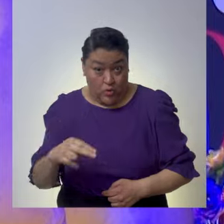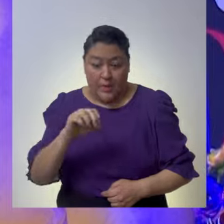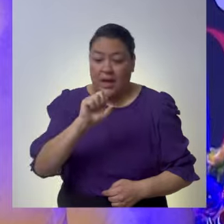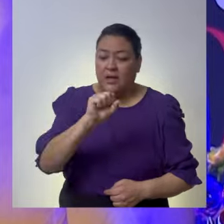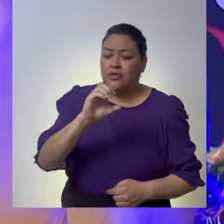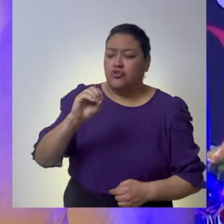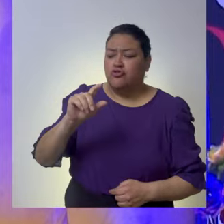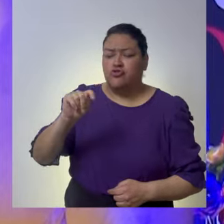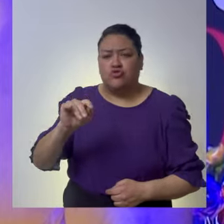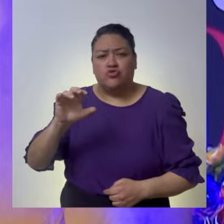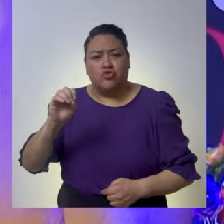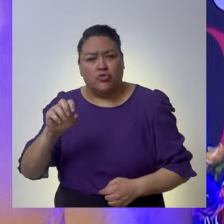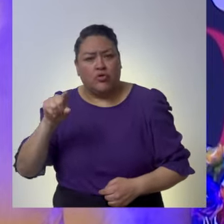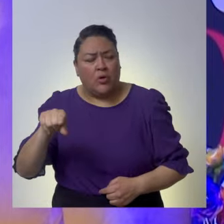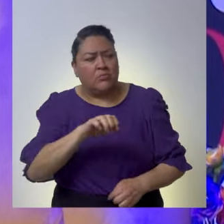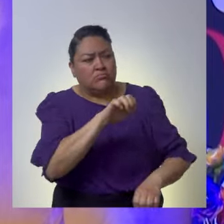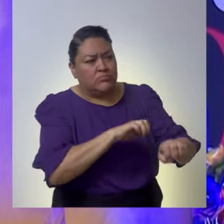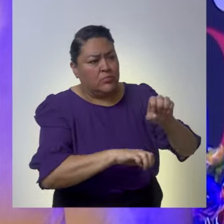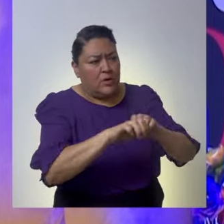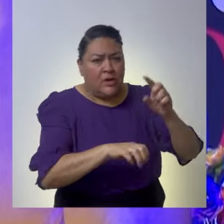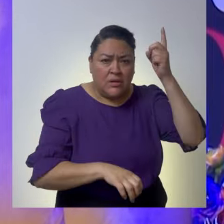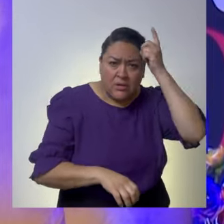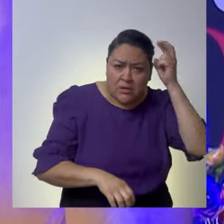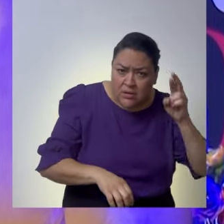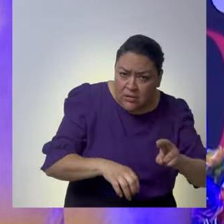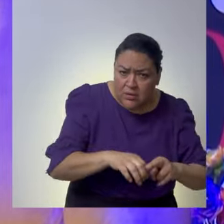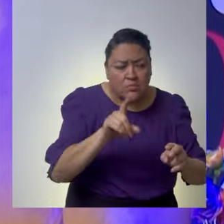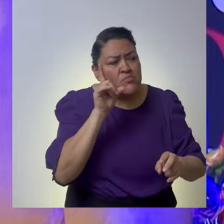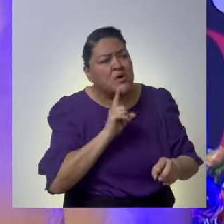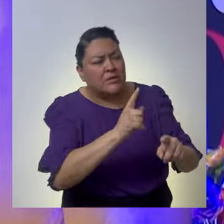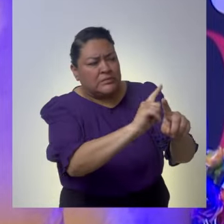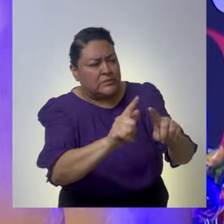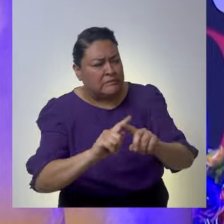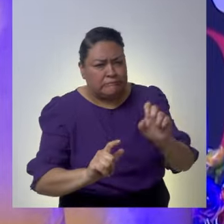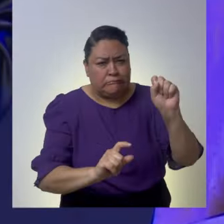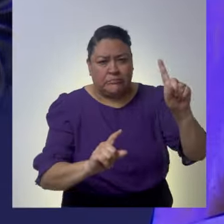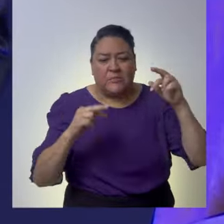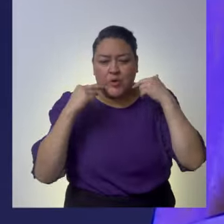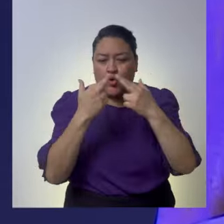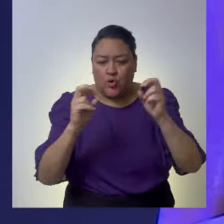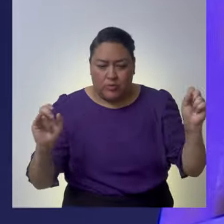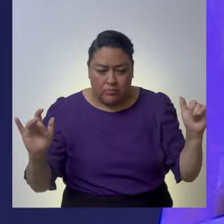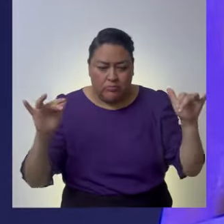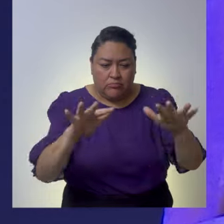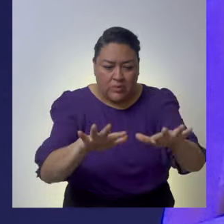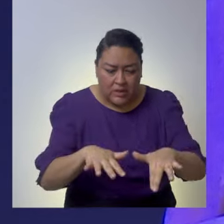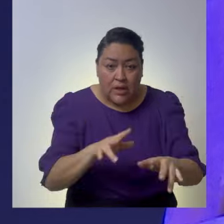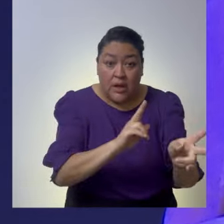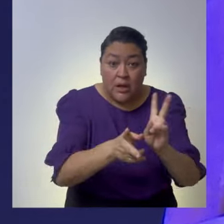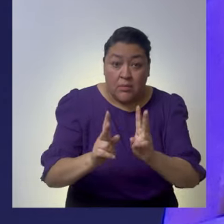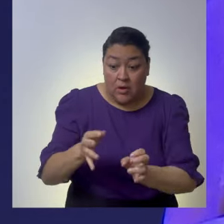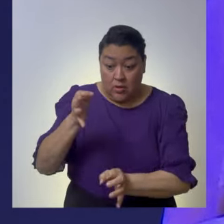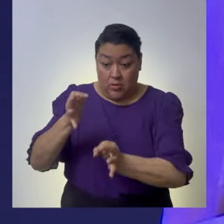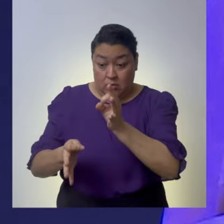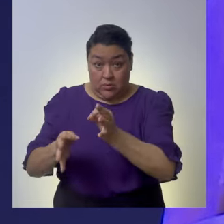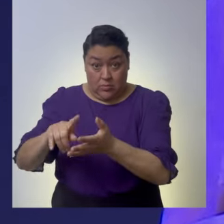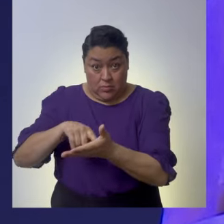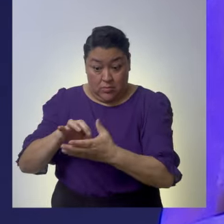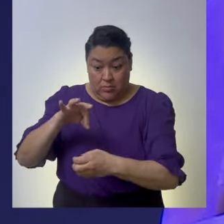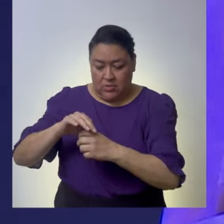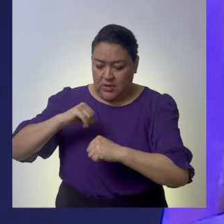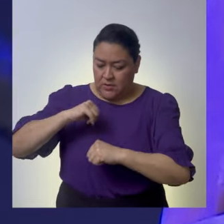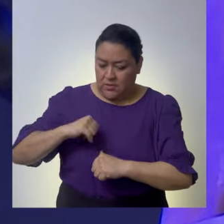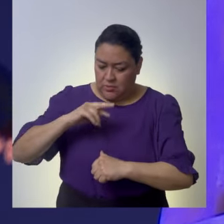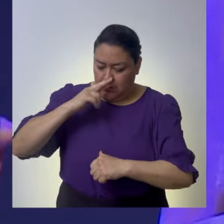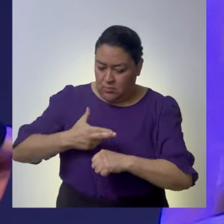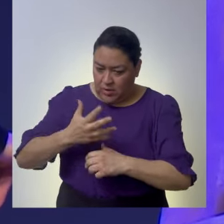Mónica Soto Fregoso, se reunió con empresarias, directoras, líderes y mujeres destacadas. En la charla comentó que esta autoridad jurisdiccional